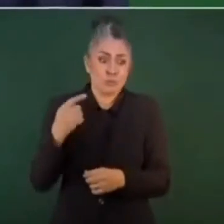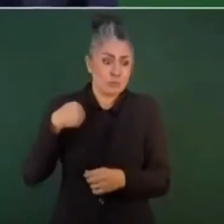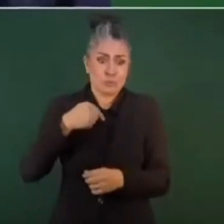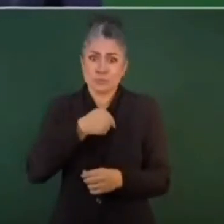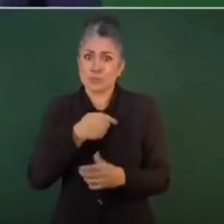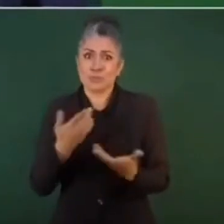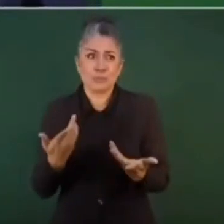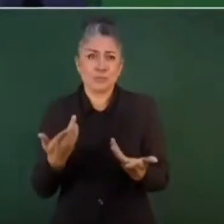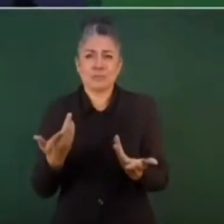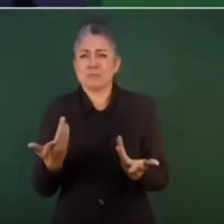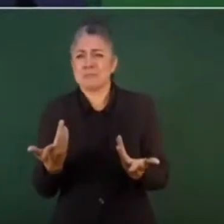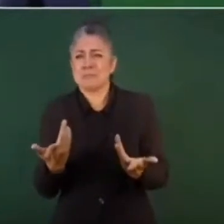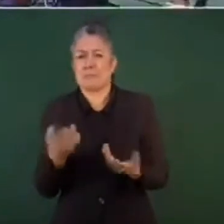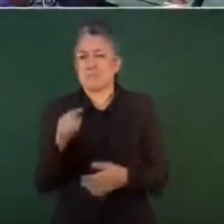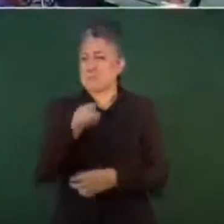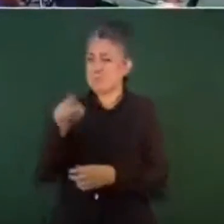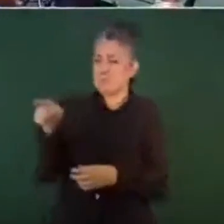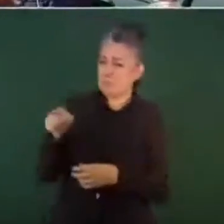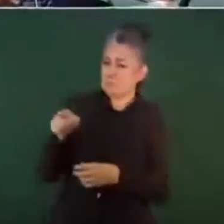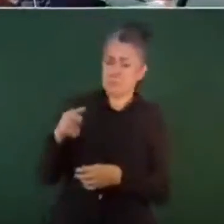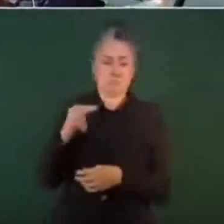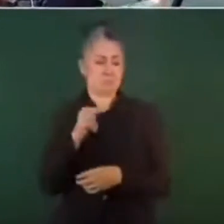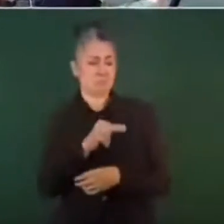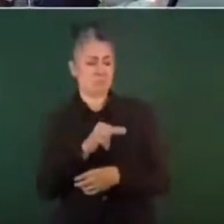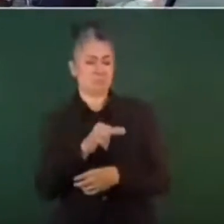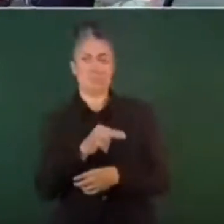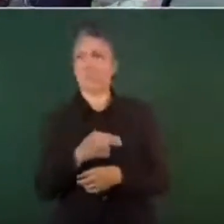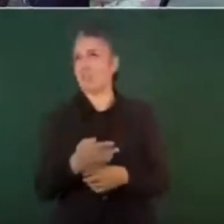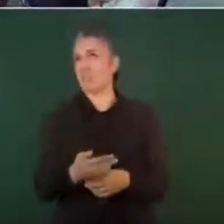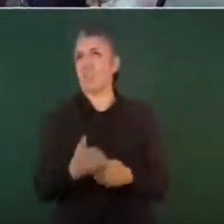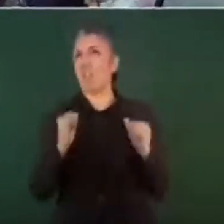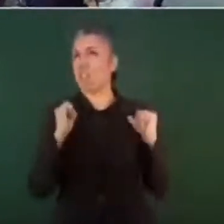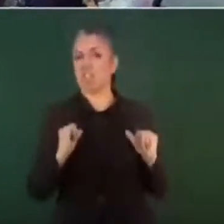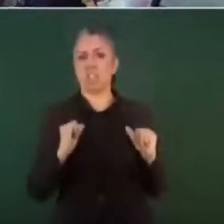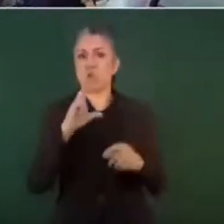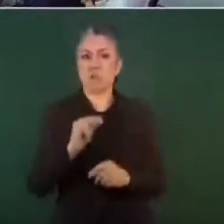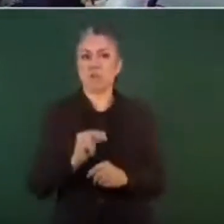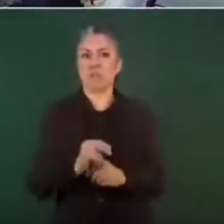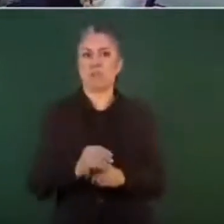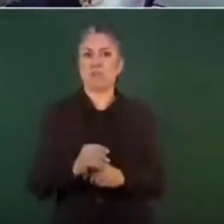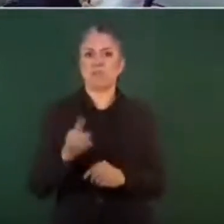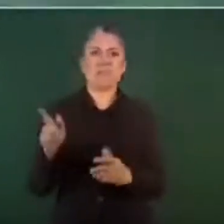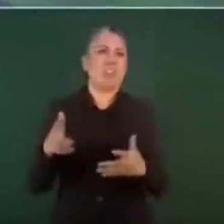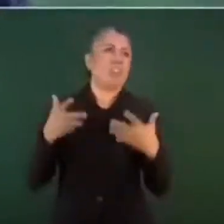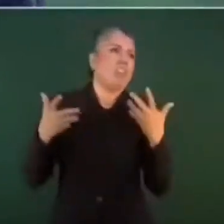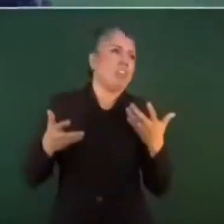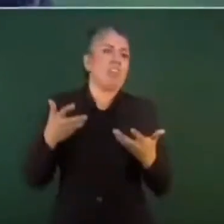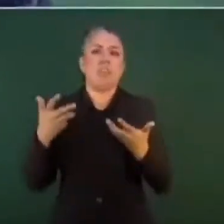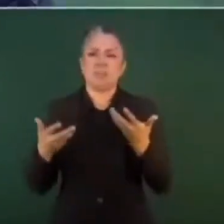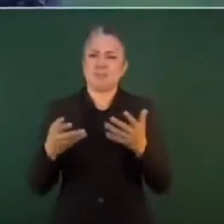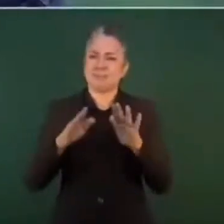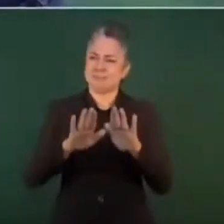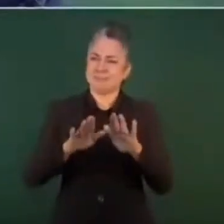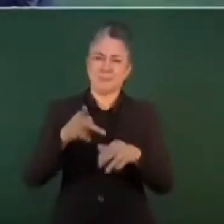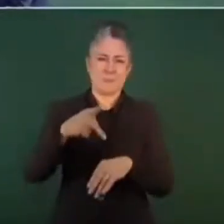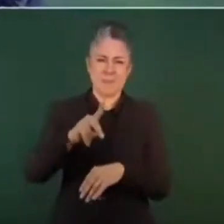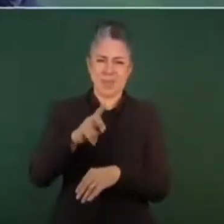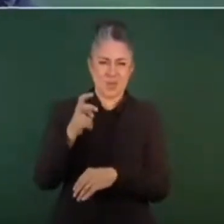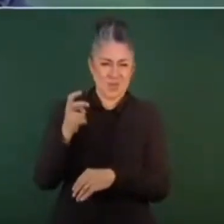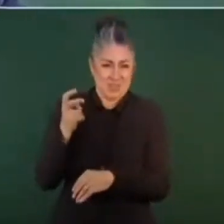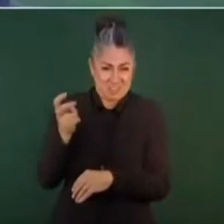están conformes pero no están conformes no por ese caso